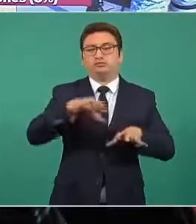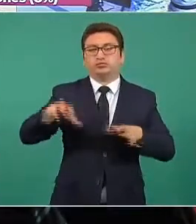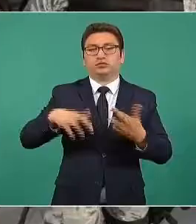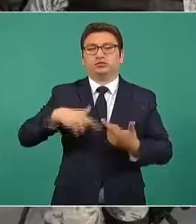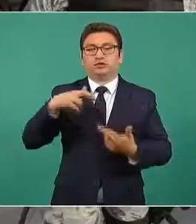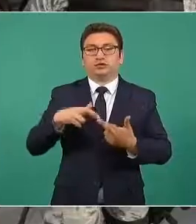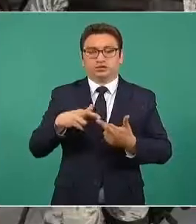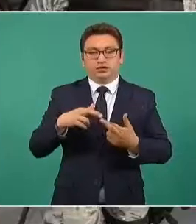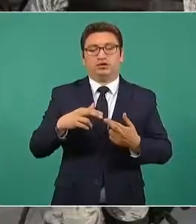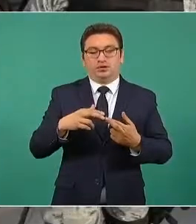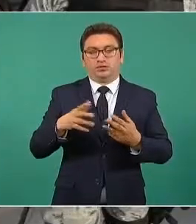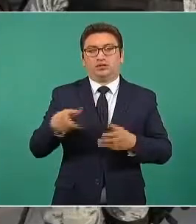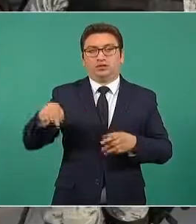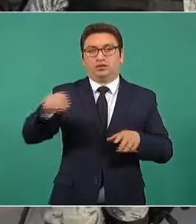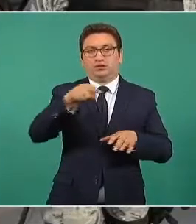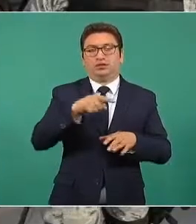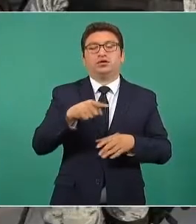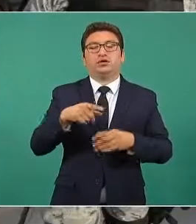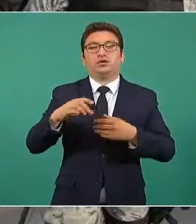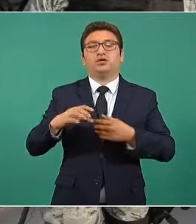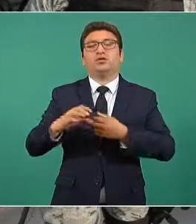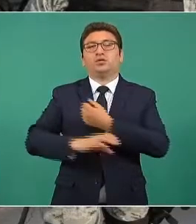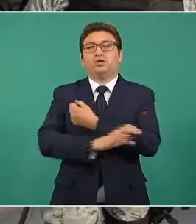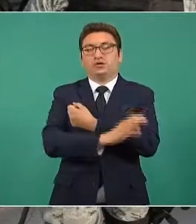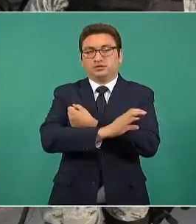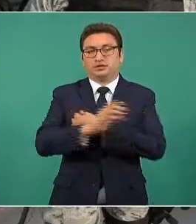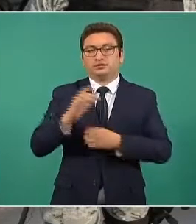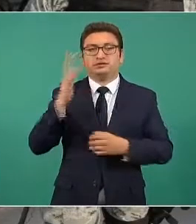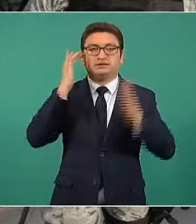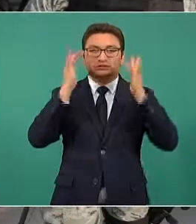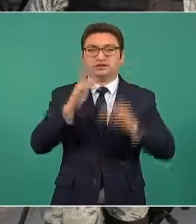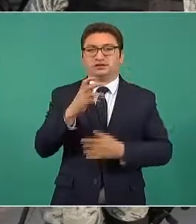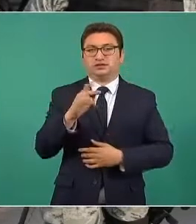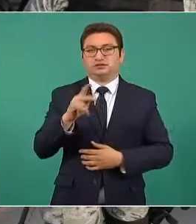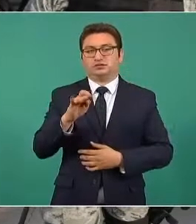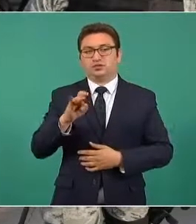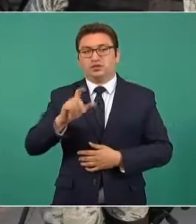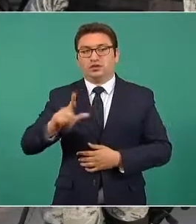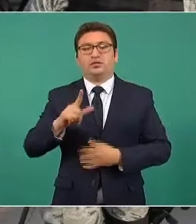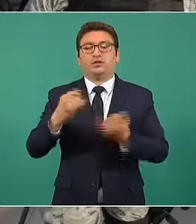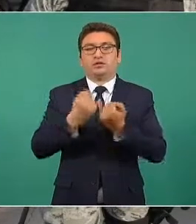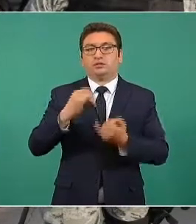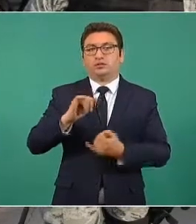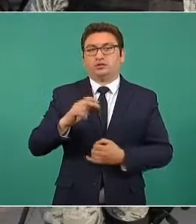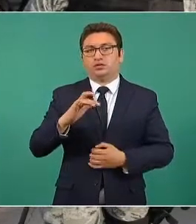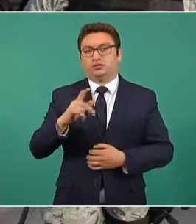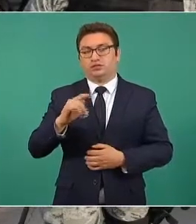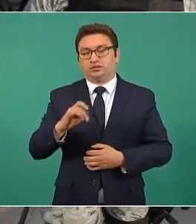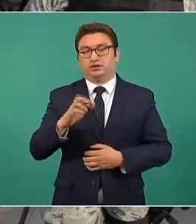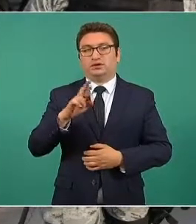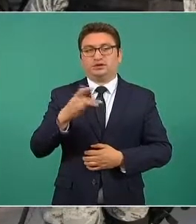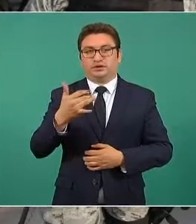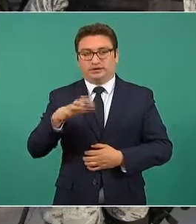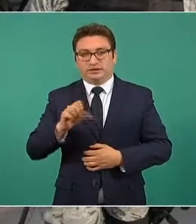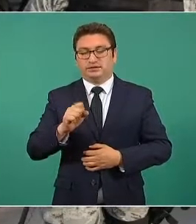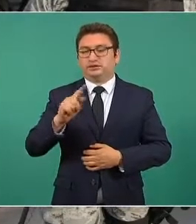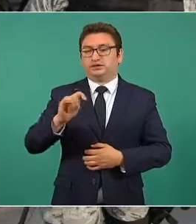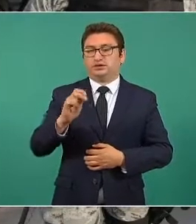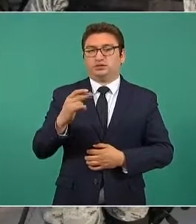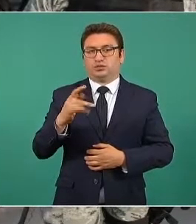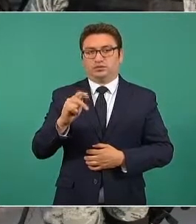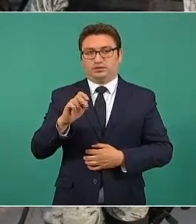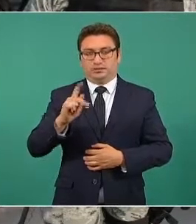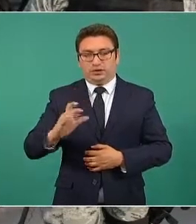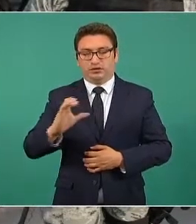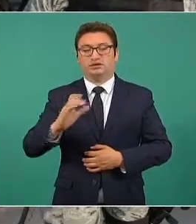que tenemos aquí. Coajimalpa, San Cristóbal de las Casas, Huejutla de Reyes, Tehuantepec, El Marqués,